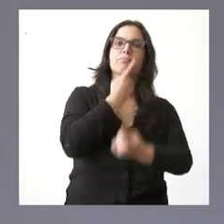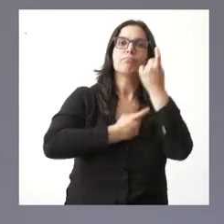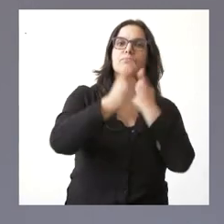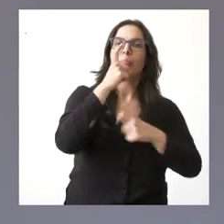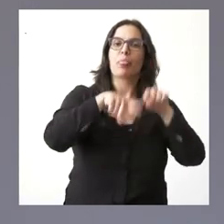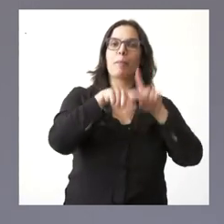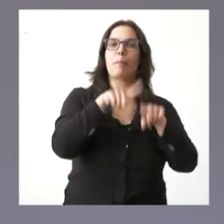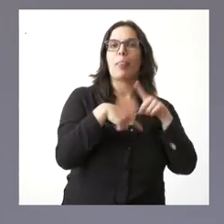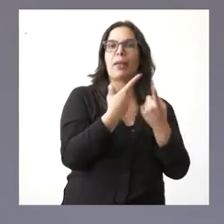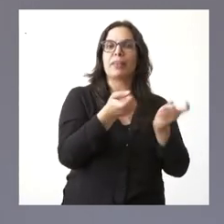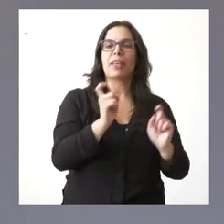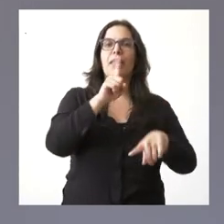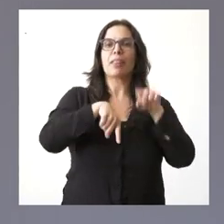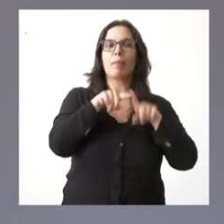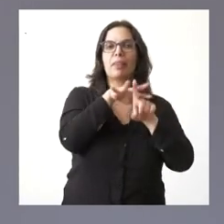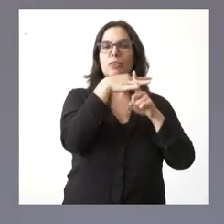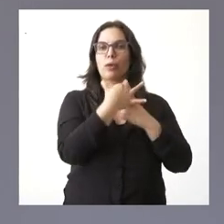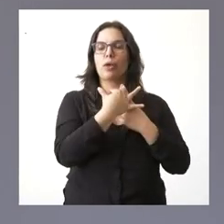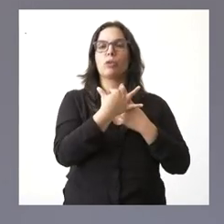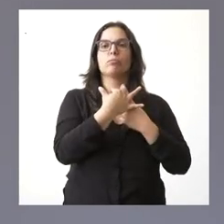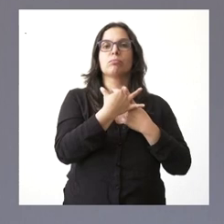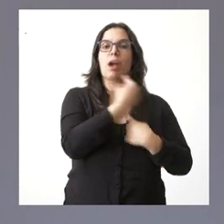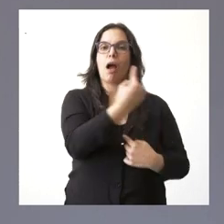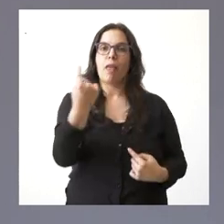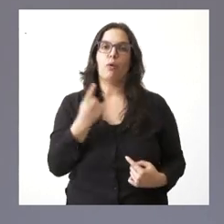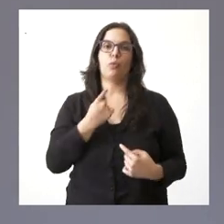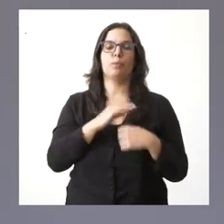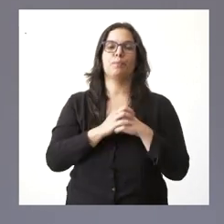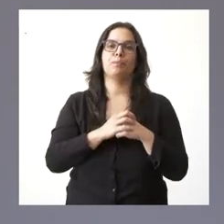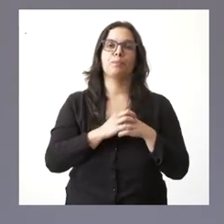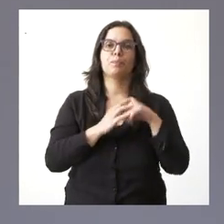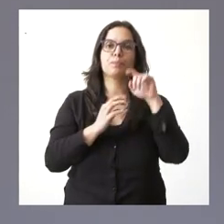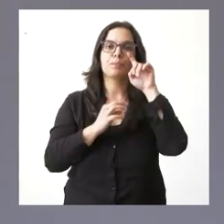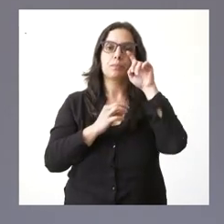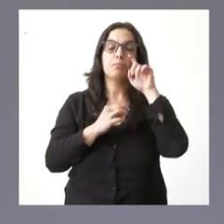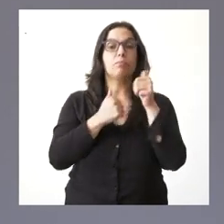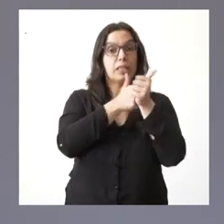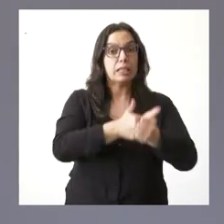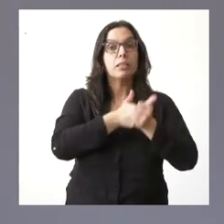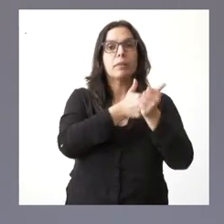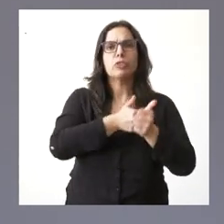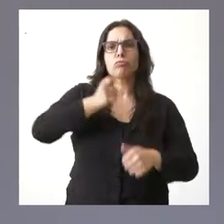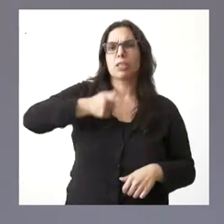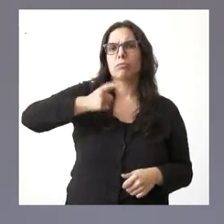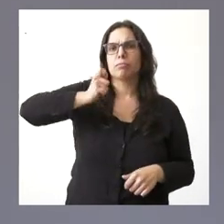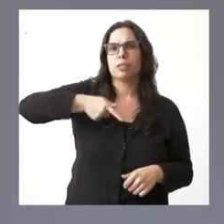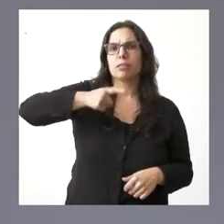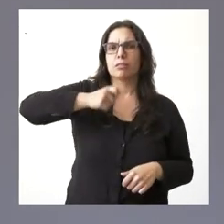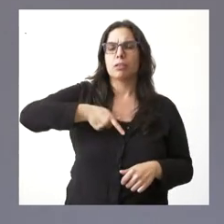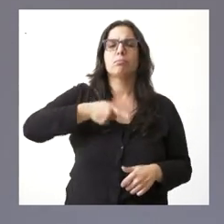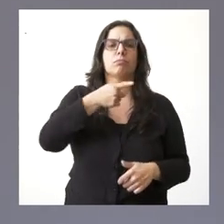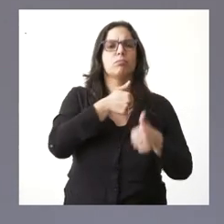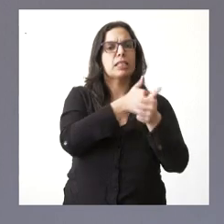necesidades, en función de las circunstancias de cada uno de los usuarios, haya un seguimiento permanente y un seguimiento